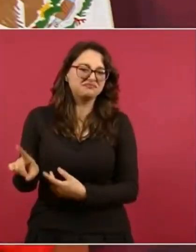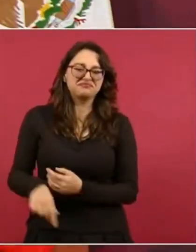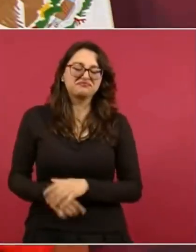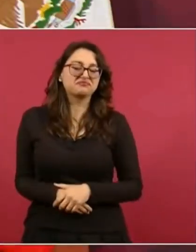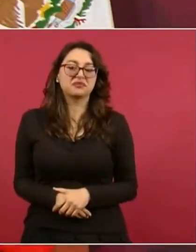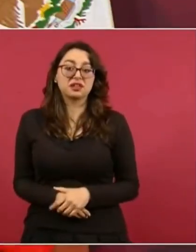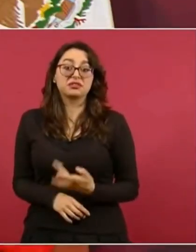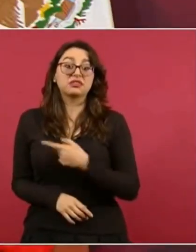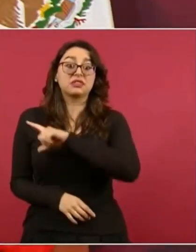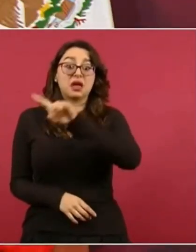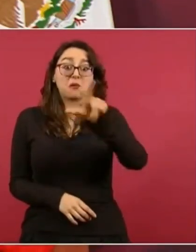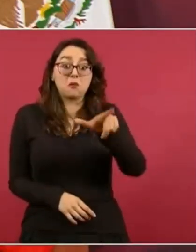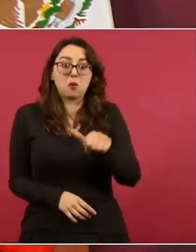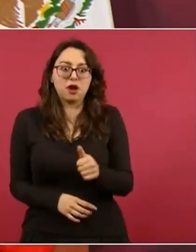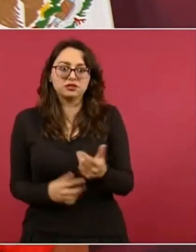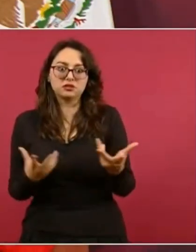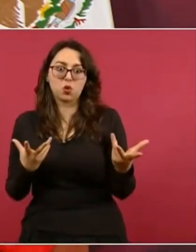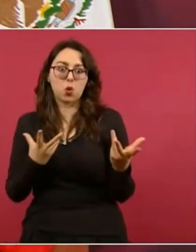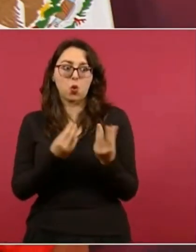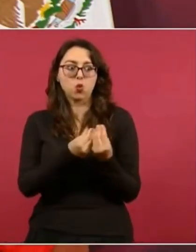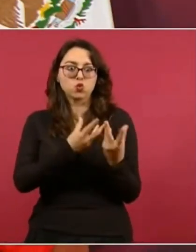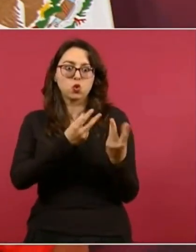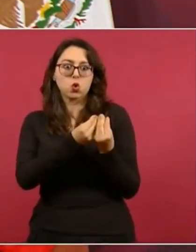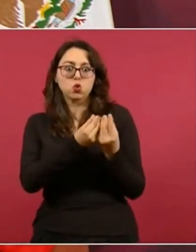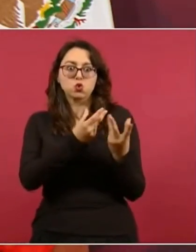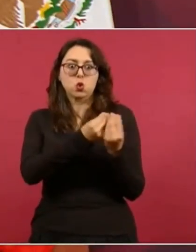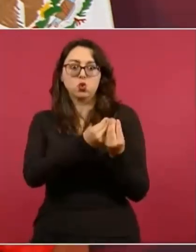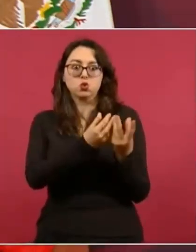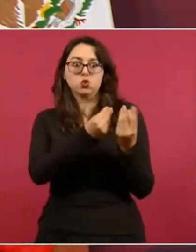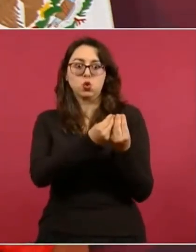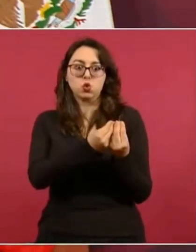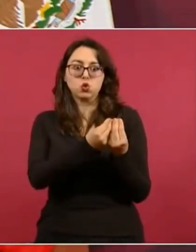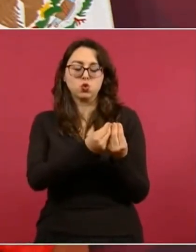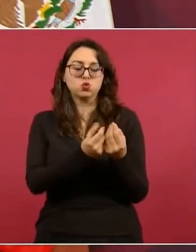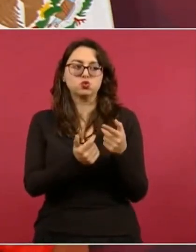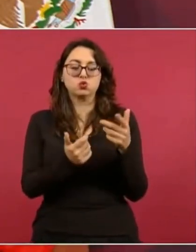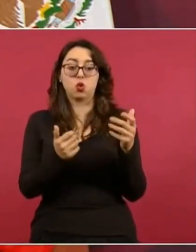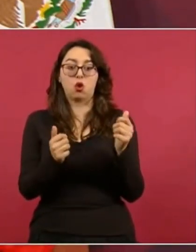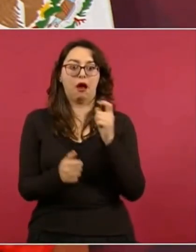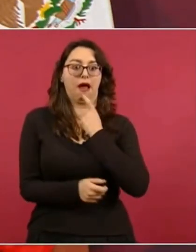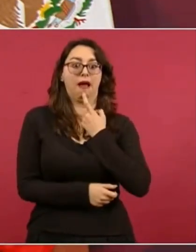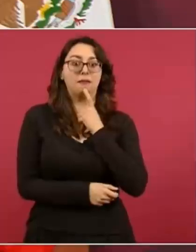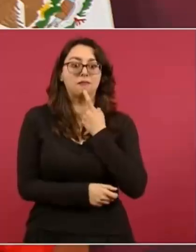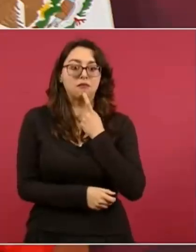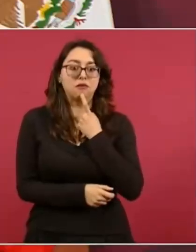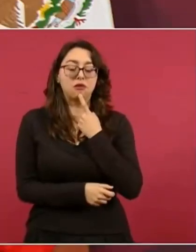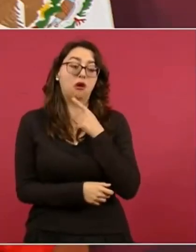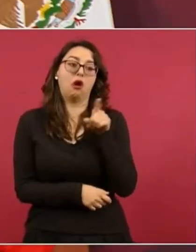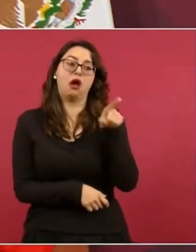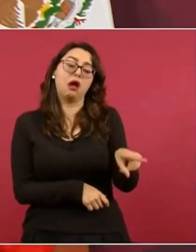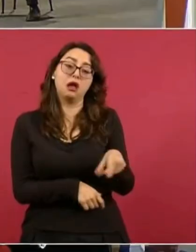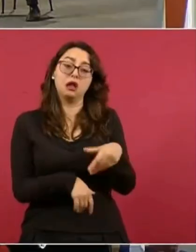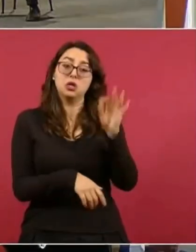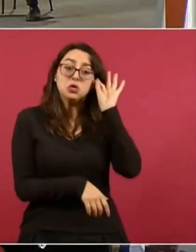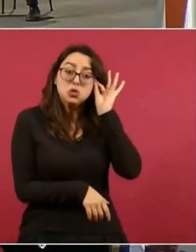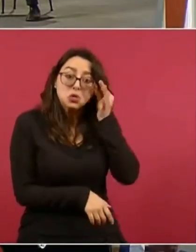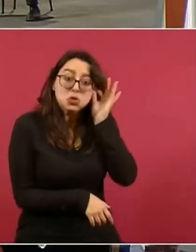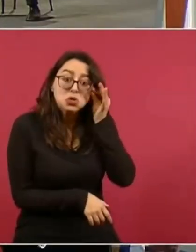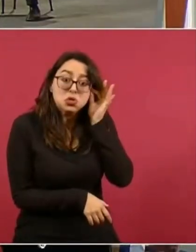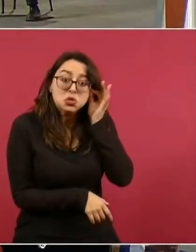en el cuatroteísmo a partir de su vocación de Lamezuelas. Y es un sectario que